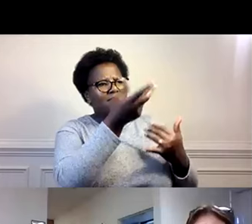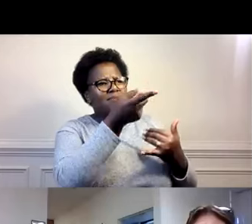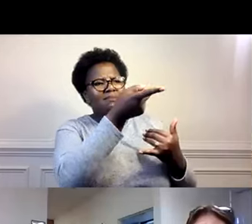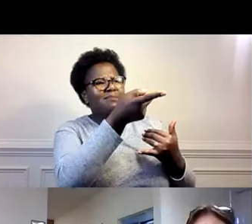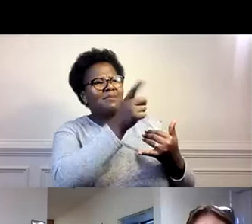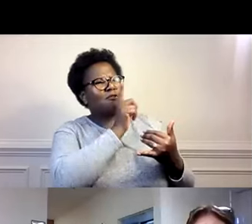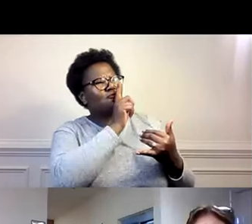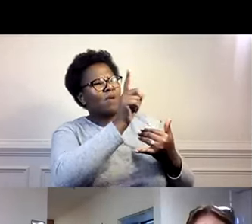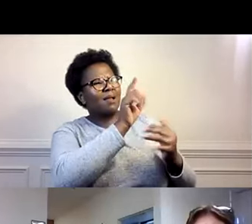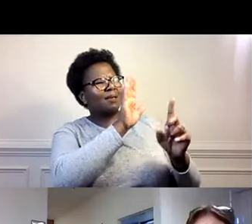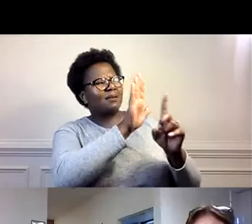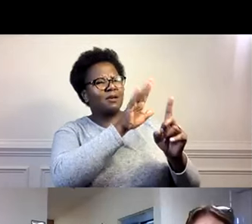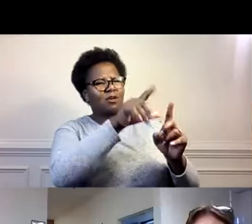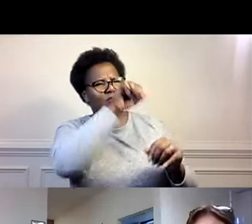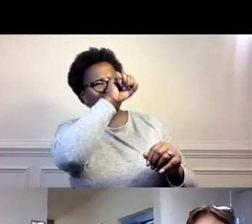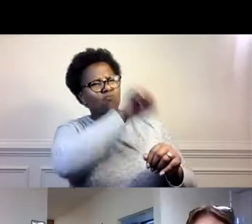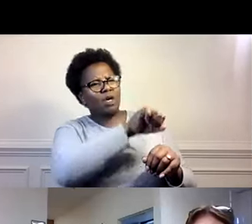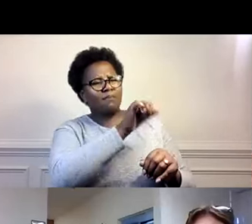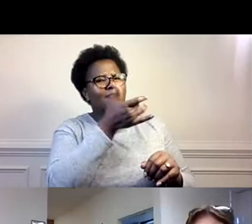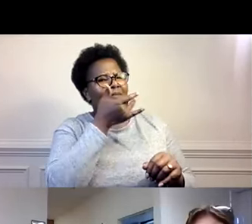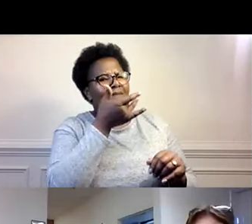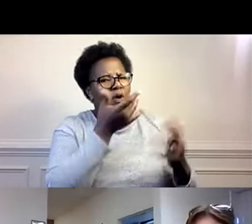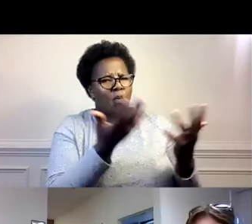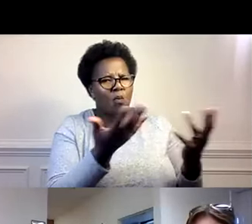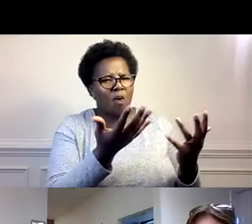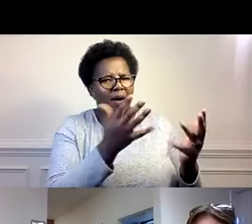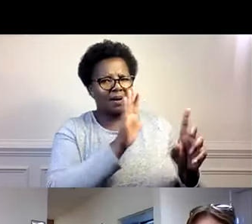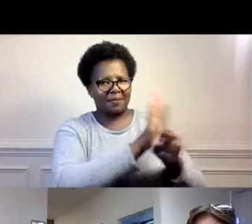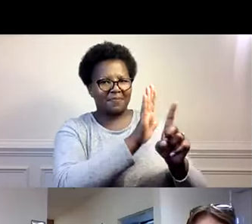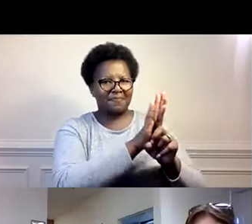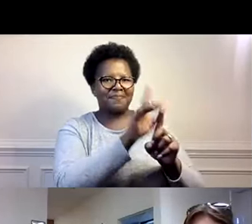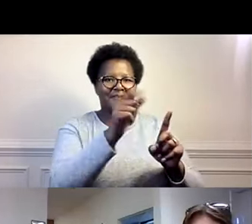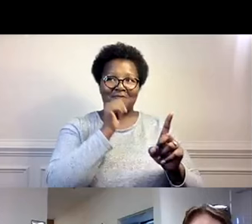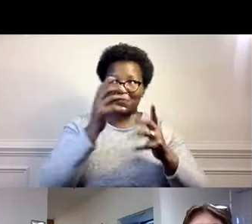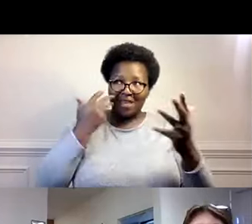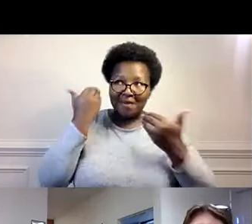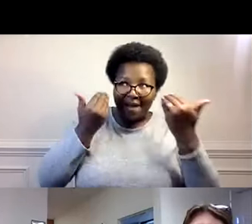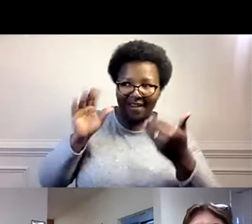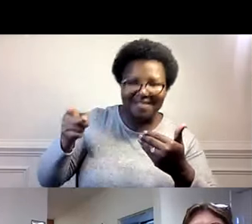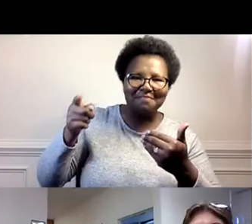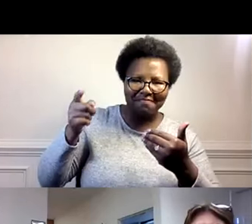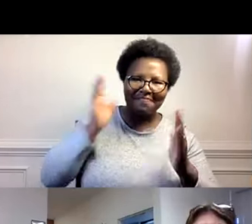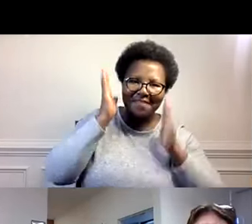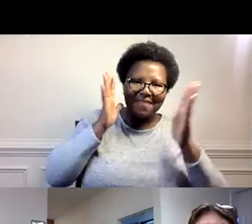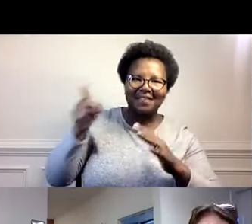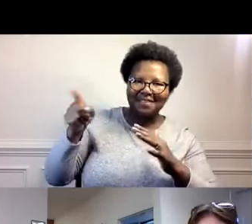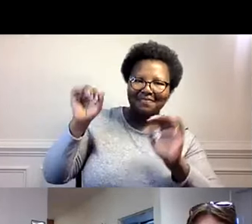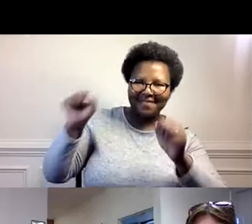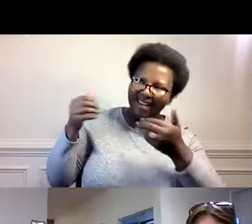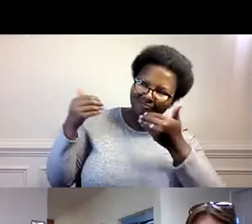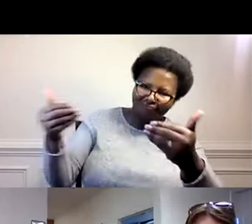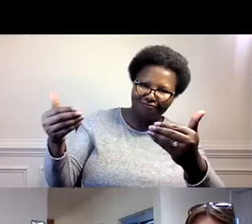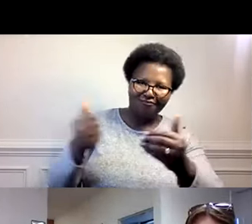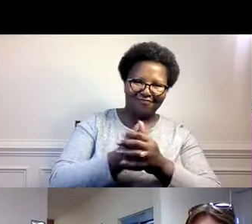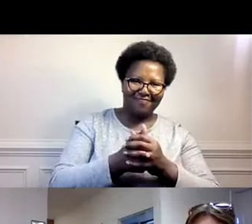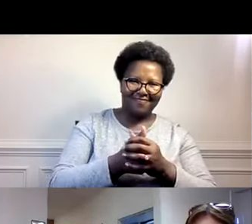¿Qué? ¿Qué? es lo que te gusta de Esteban? Lo favorito. Y si tienes algo negativo a decir,